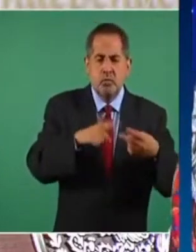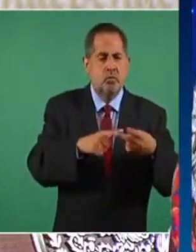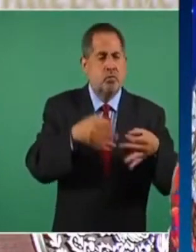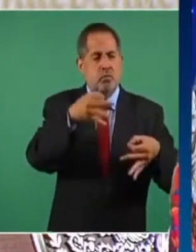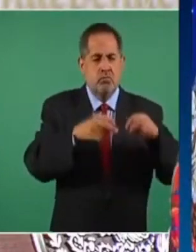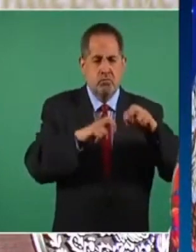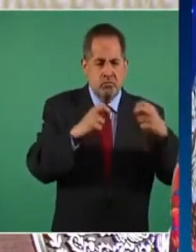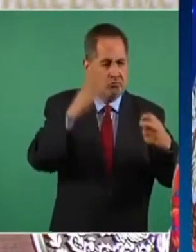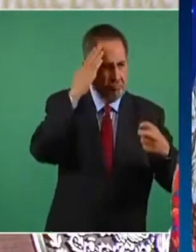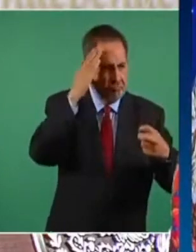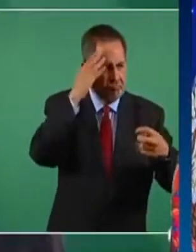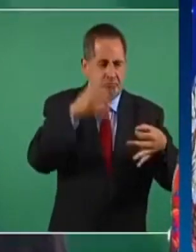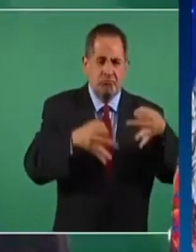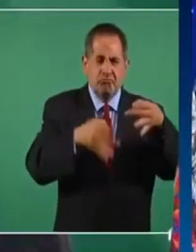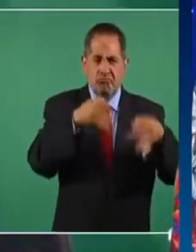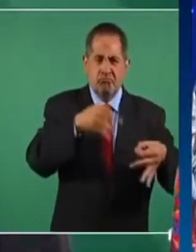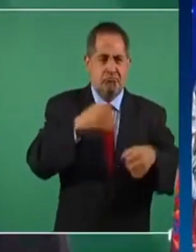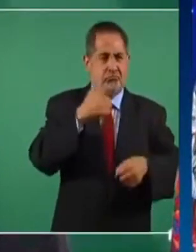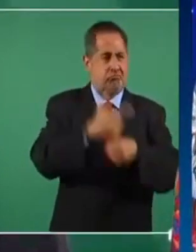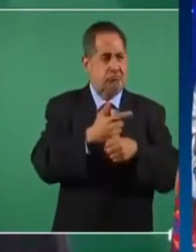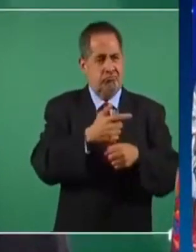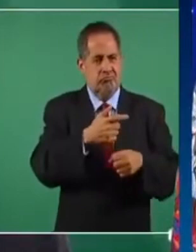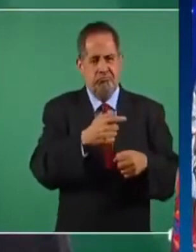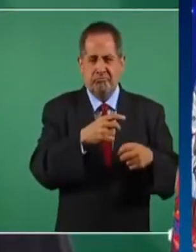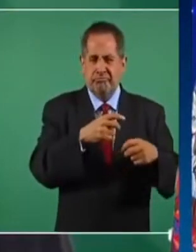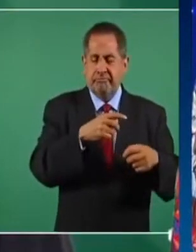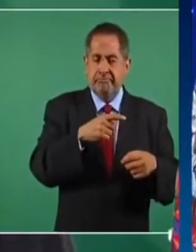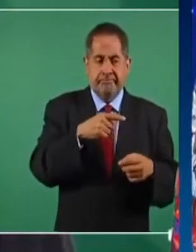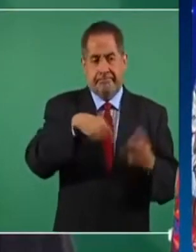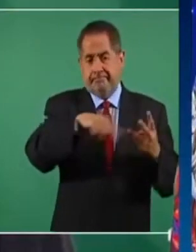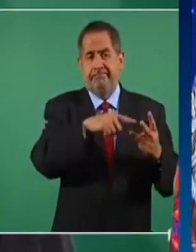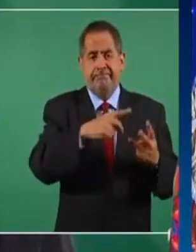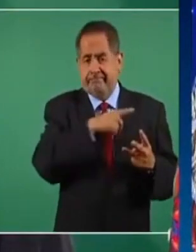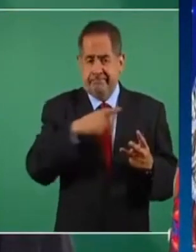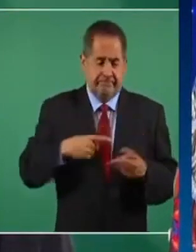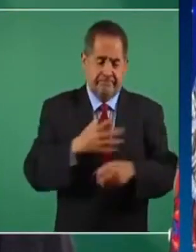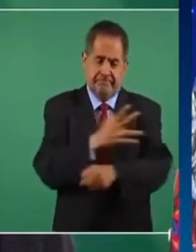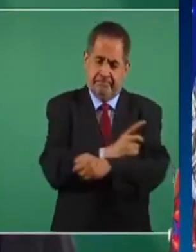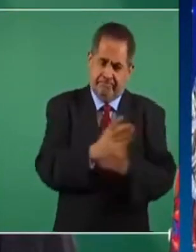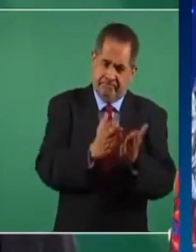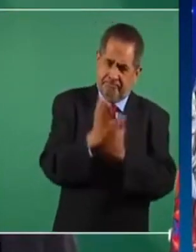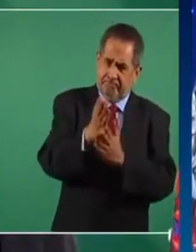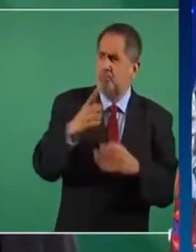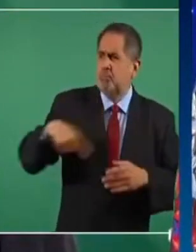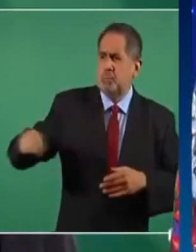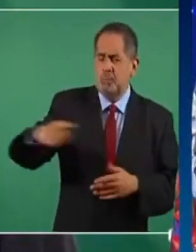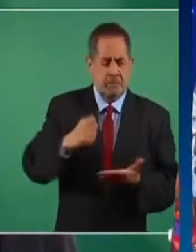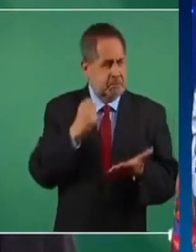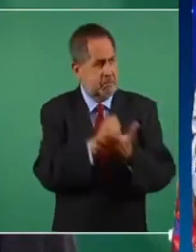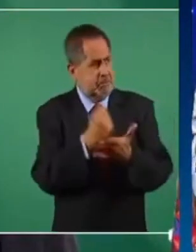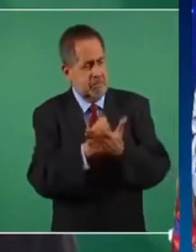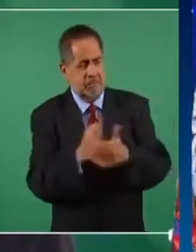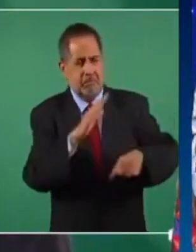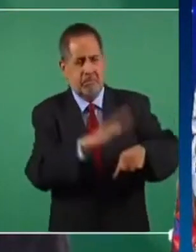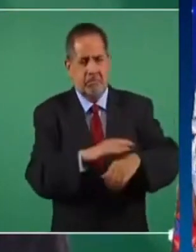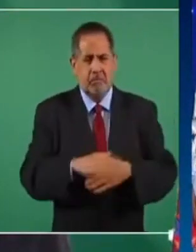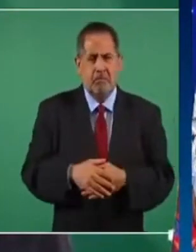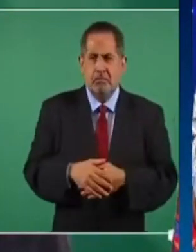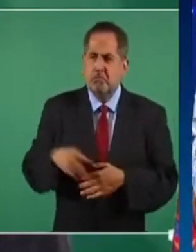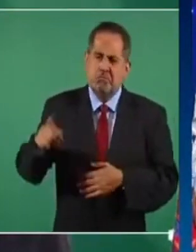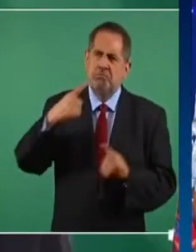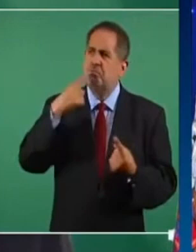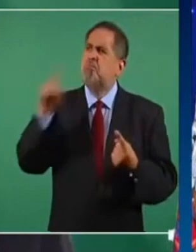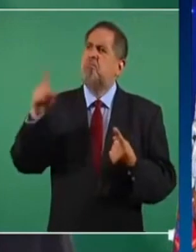magistrados los ministros actúen con rectitud y con honestidad y no dejar de